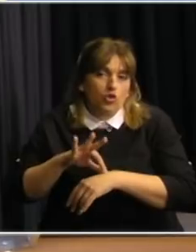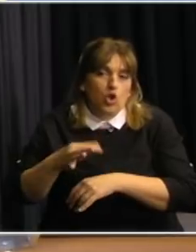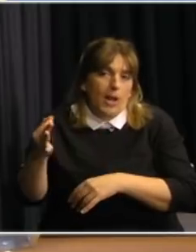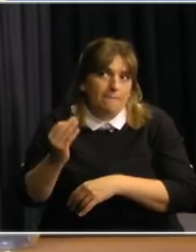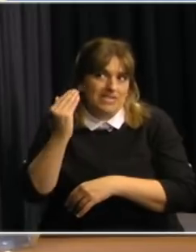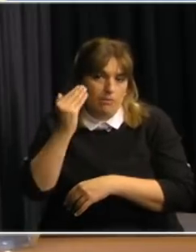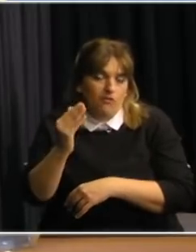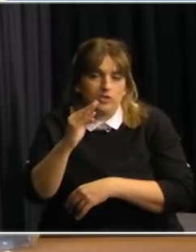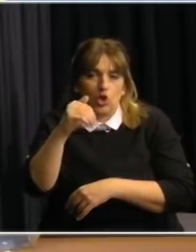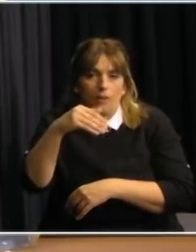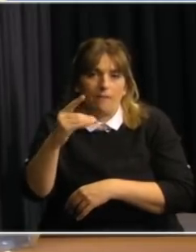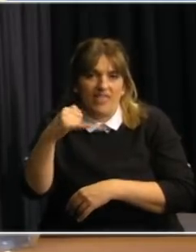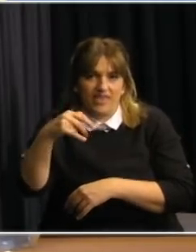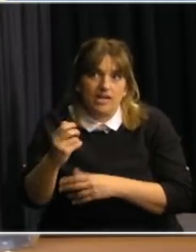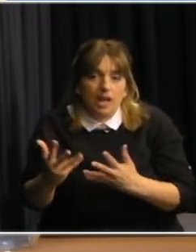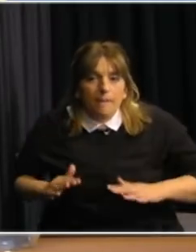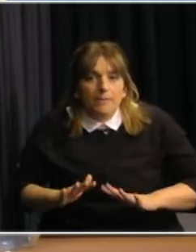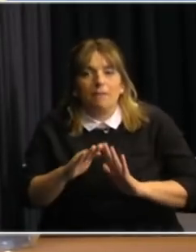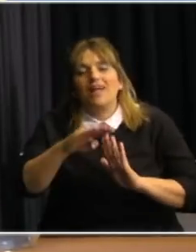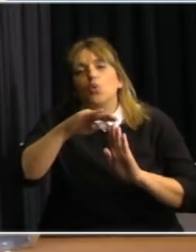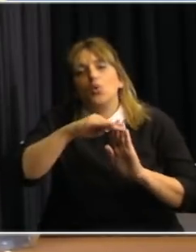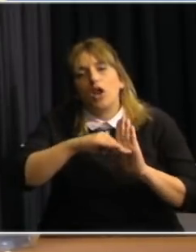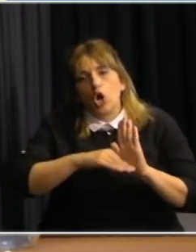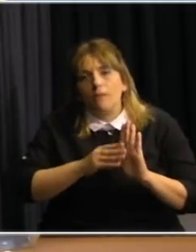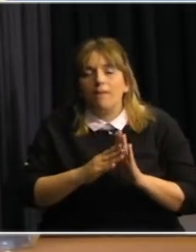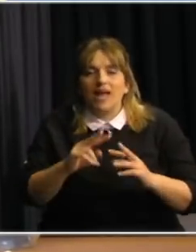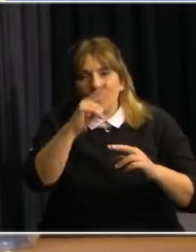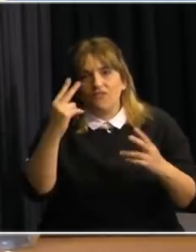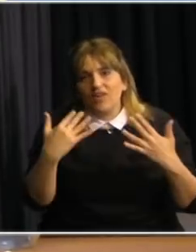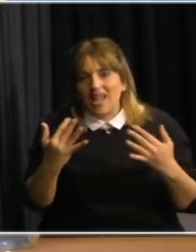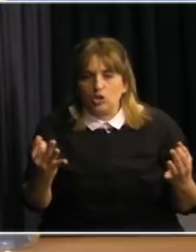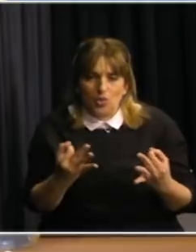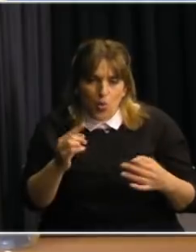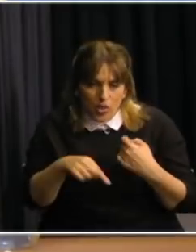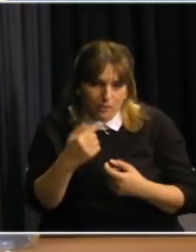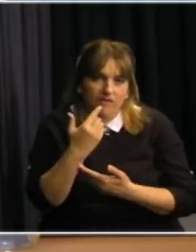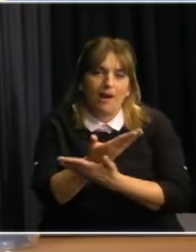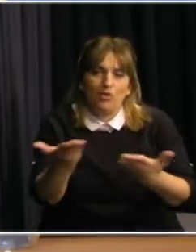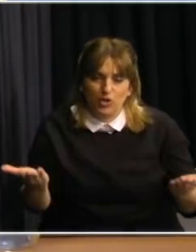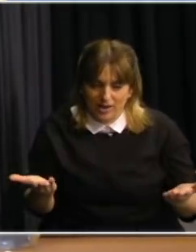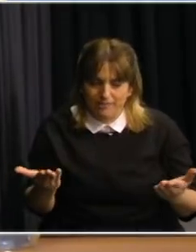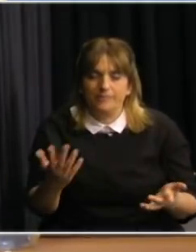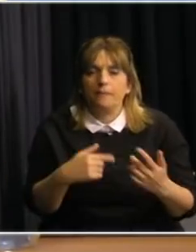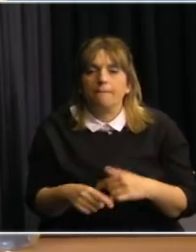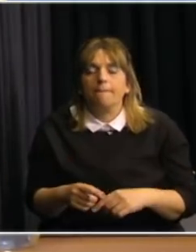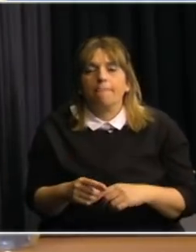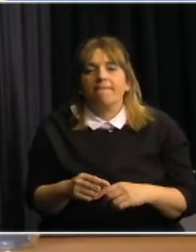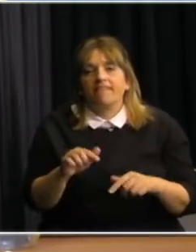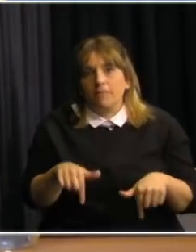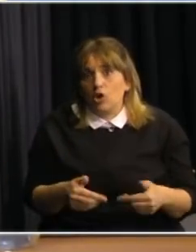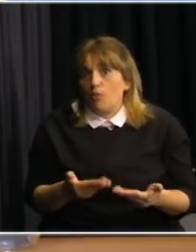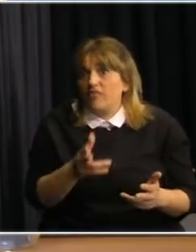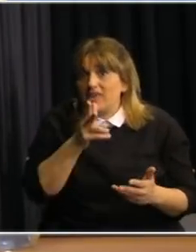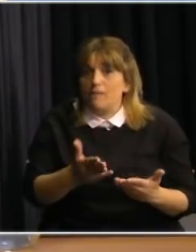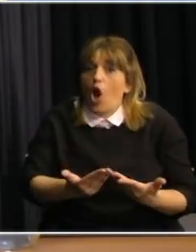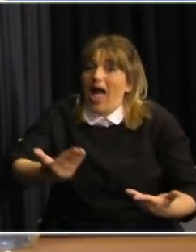preparando una guía para un verano seguro que pronto daremos a conocer. Una vez más, como al inicio de la